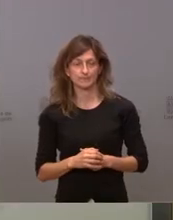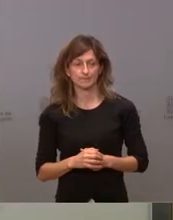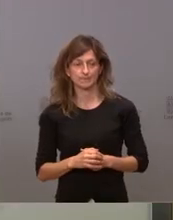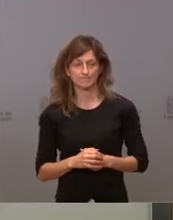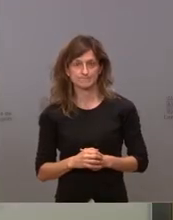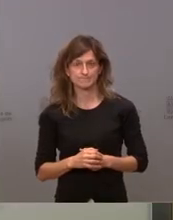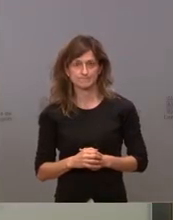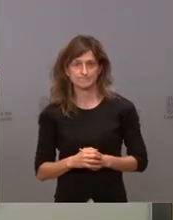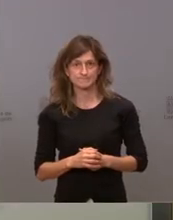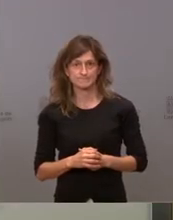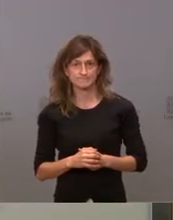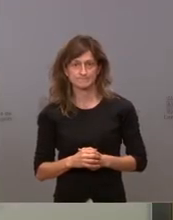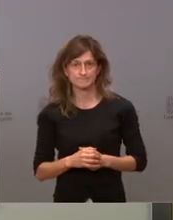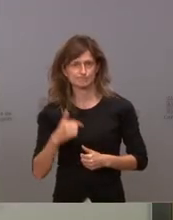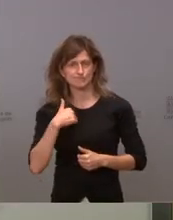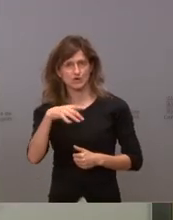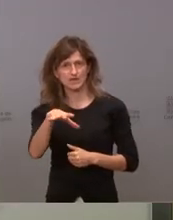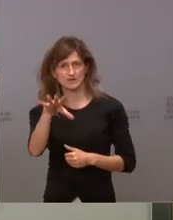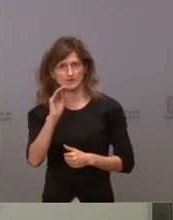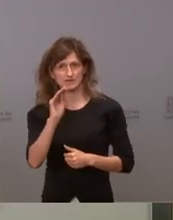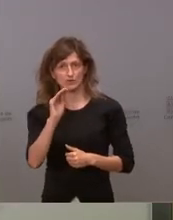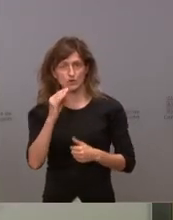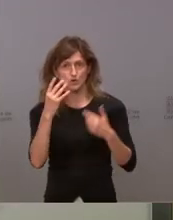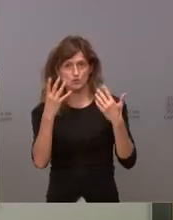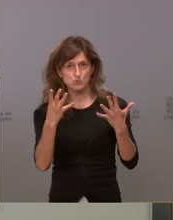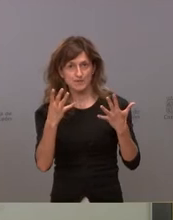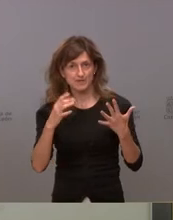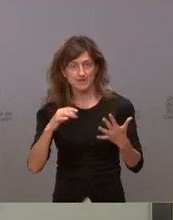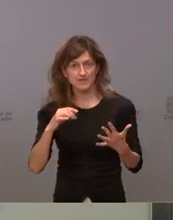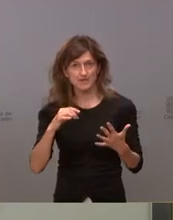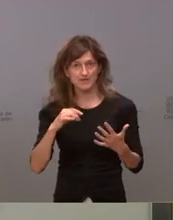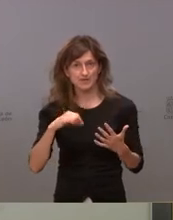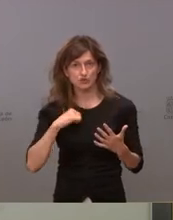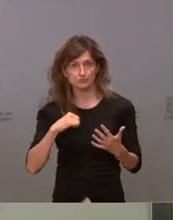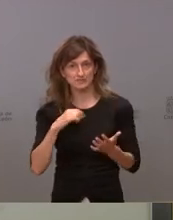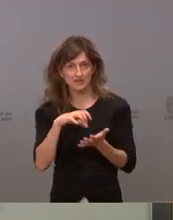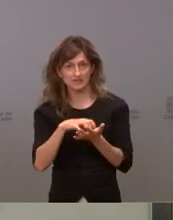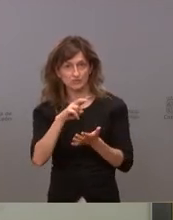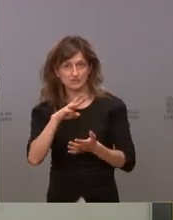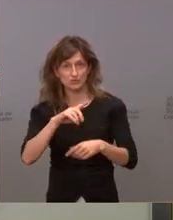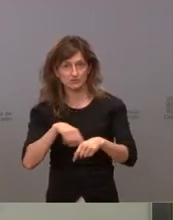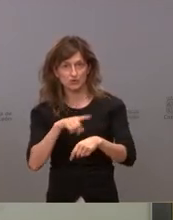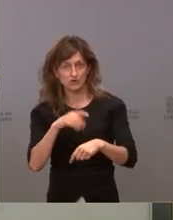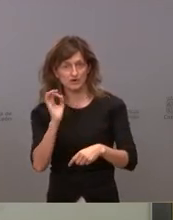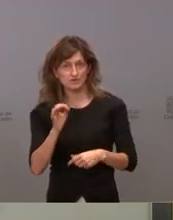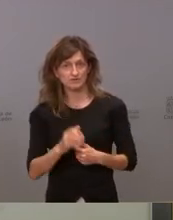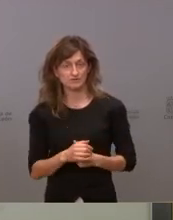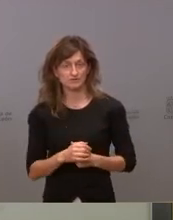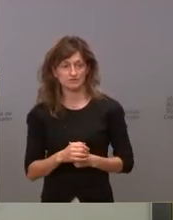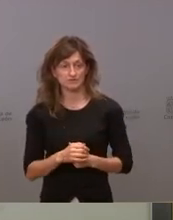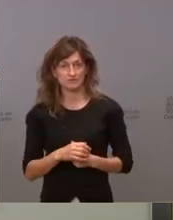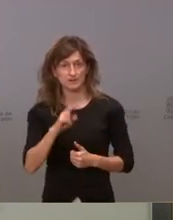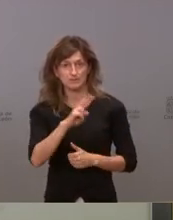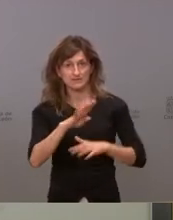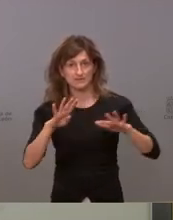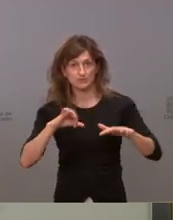le he querido entender que ha habido nueve ingresos en las últimas 24 horas no sé si nos puede precisar si ha sido así 29 ingresos